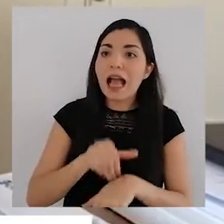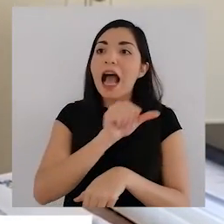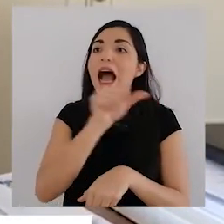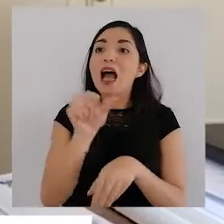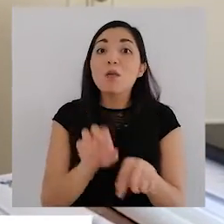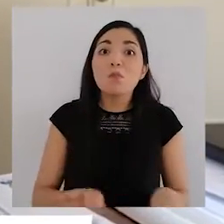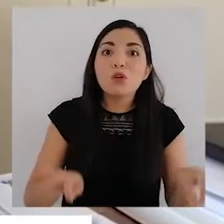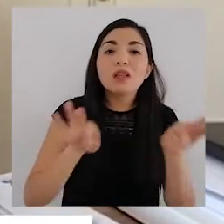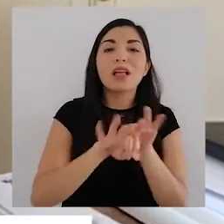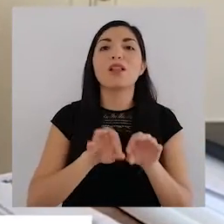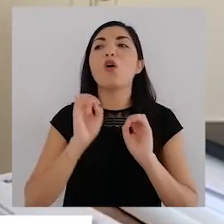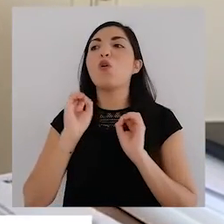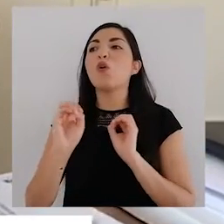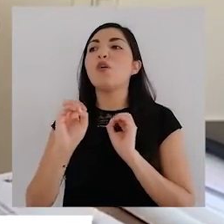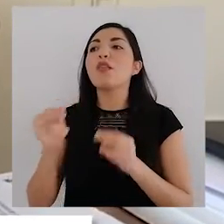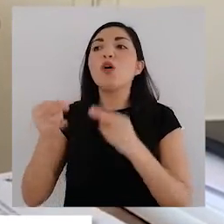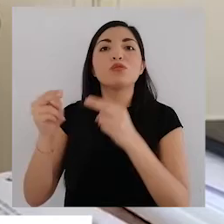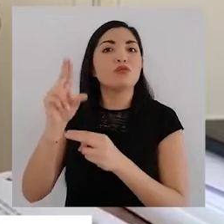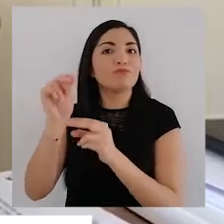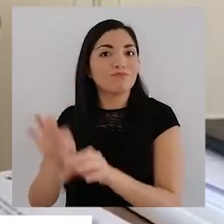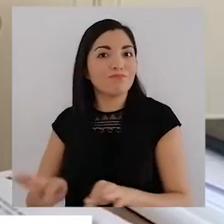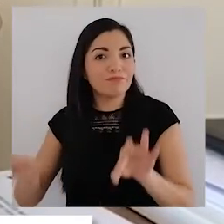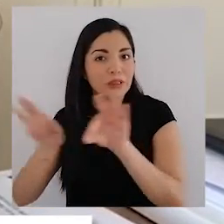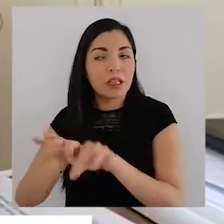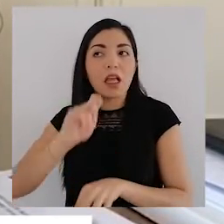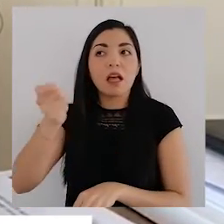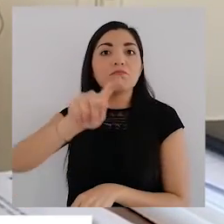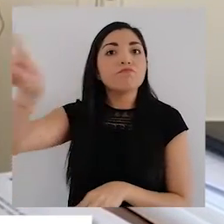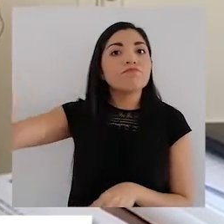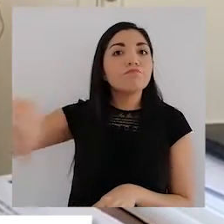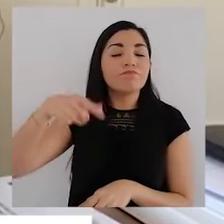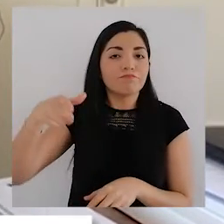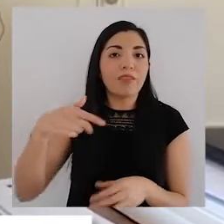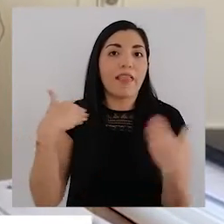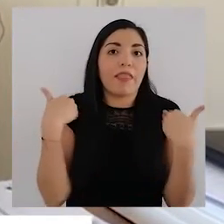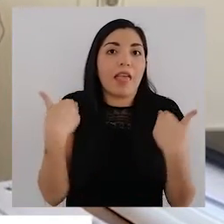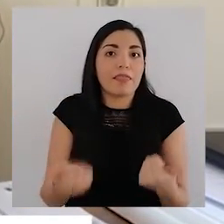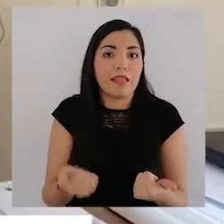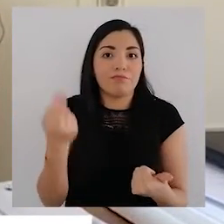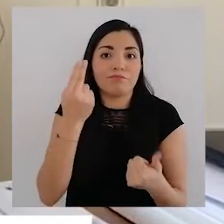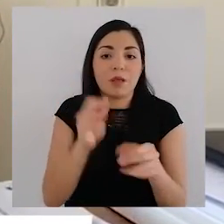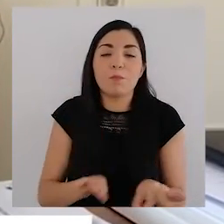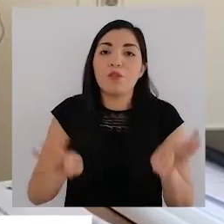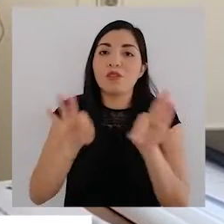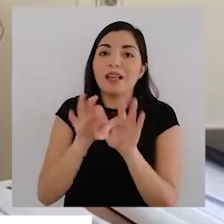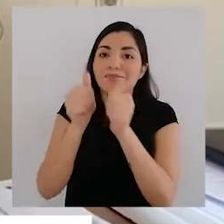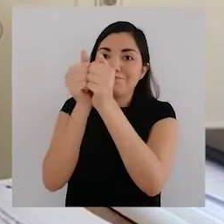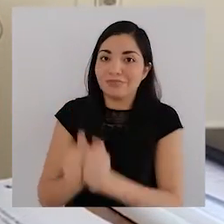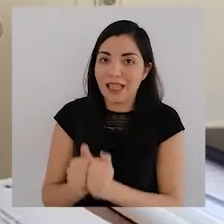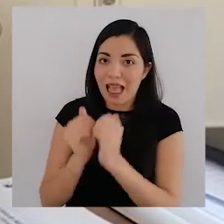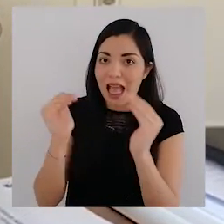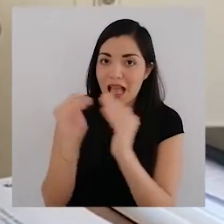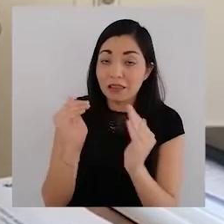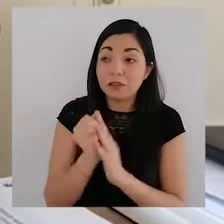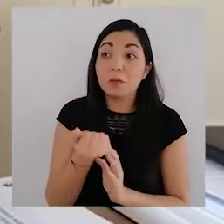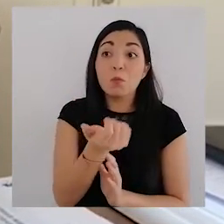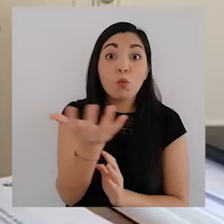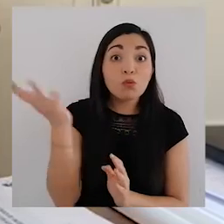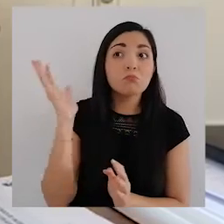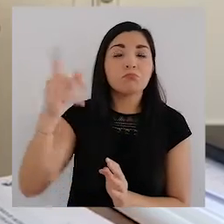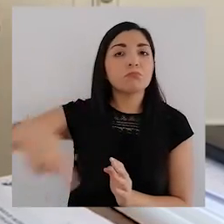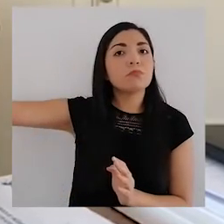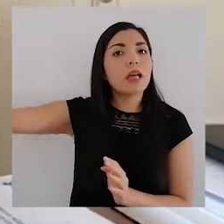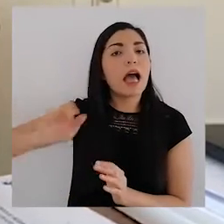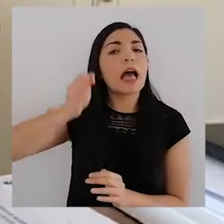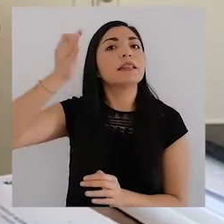esenciales para poder ser eficaces en el llamado a quedarnos en casa. Muchos comerciantes de Guadalajara han sido